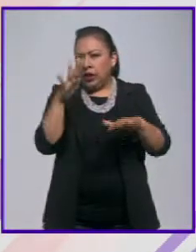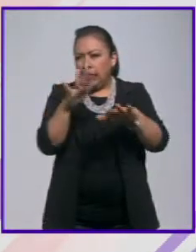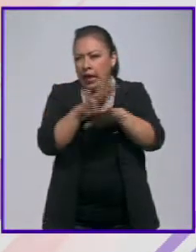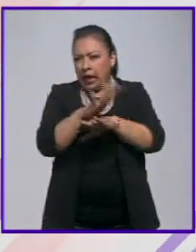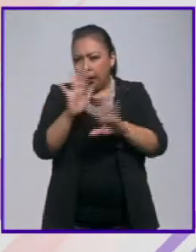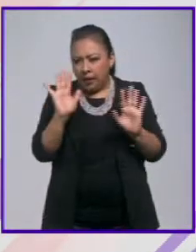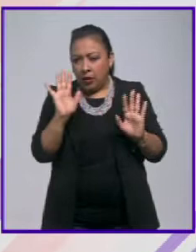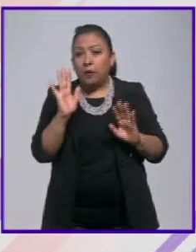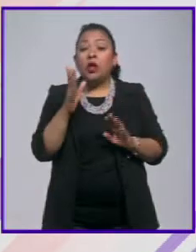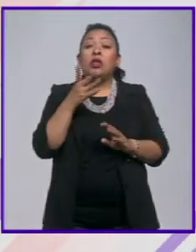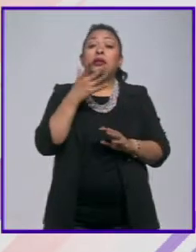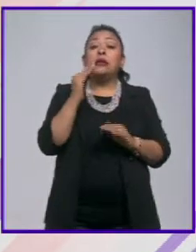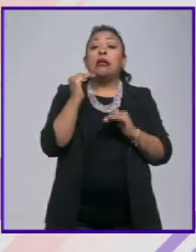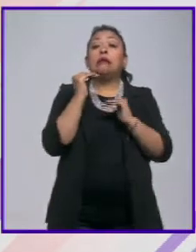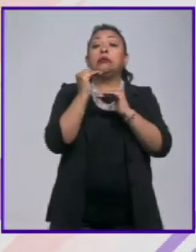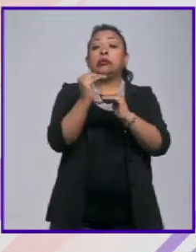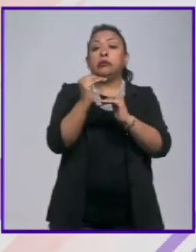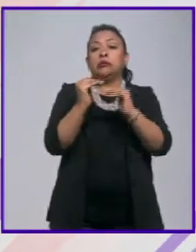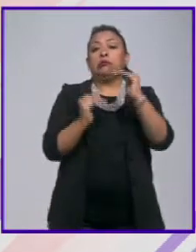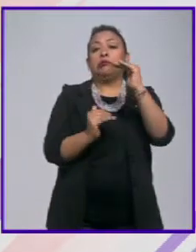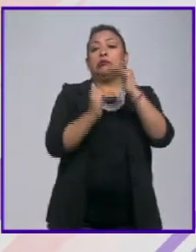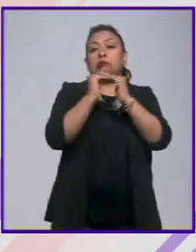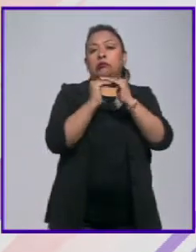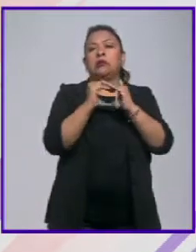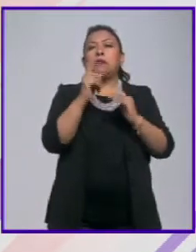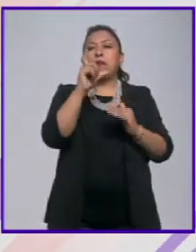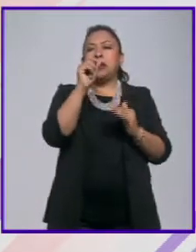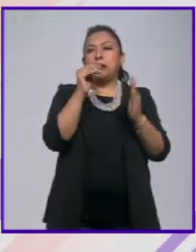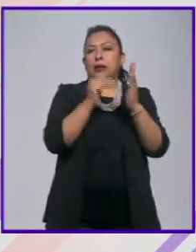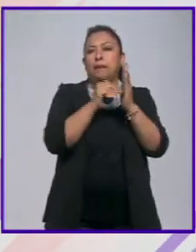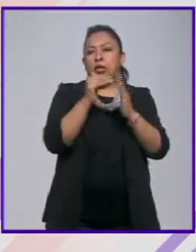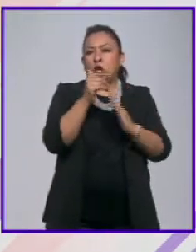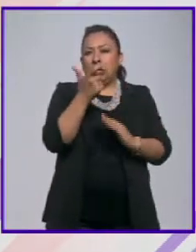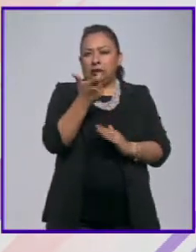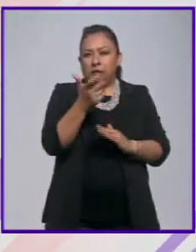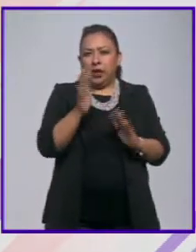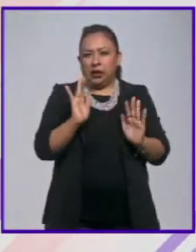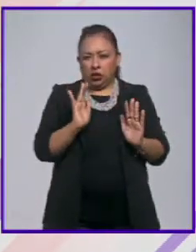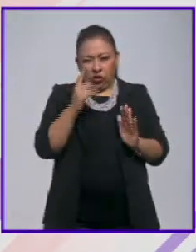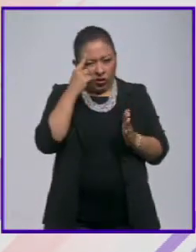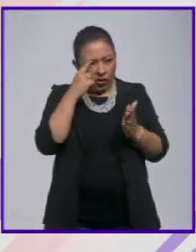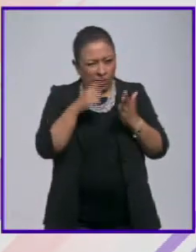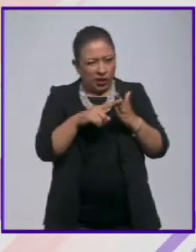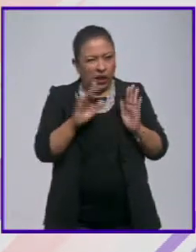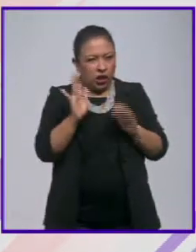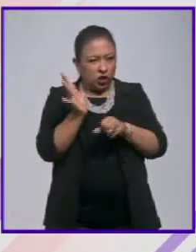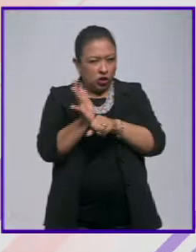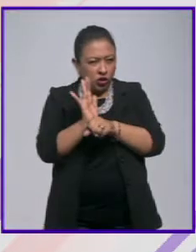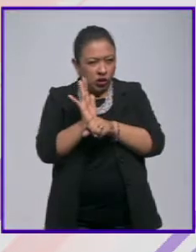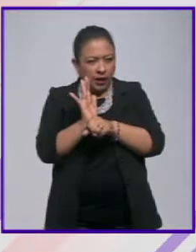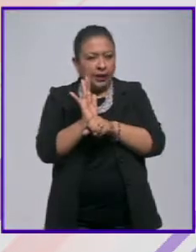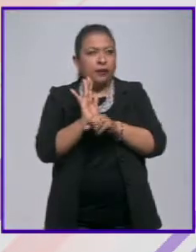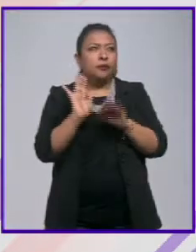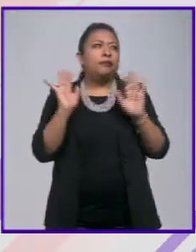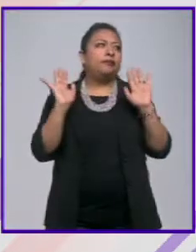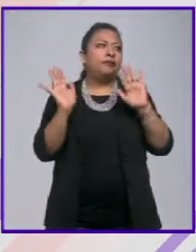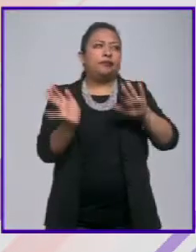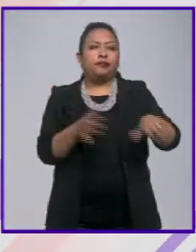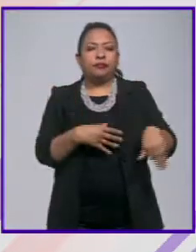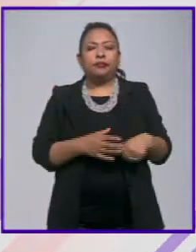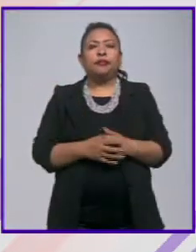pero hasta hasta cierta cantidad en el caso eso creo que son 20 millones de pesos ¿no? en el caso de cine en fin